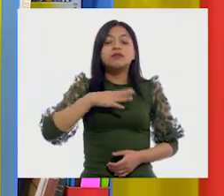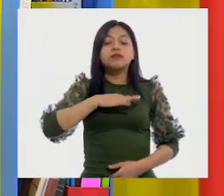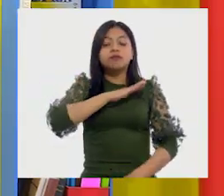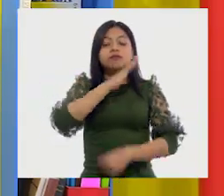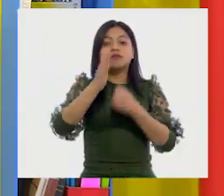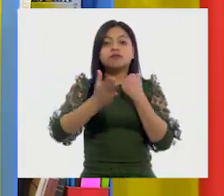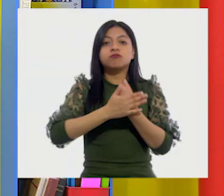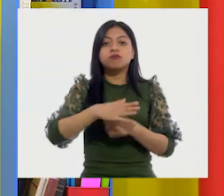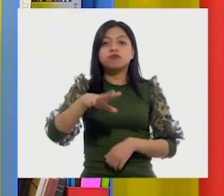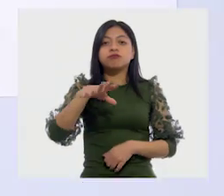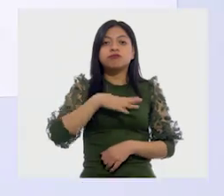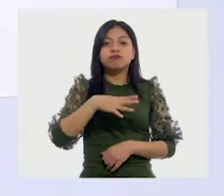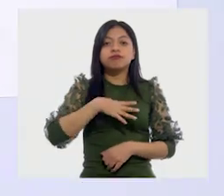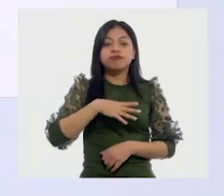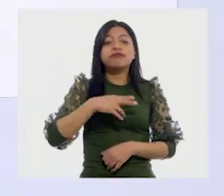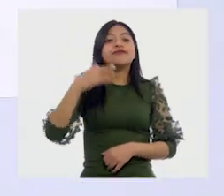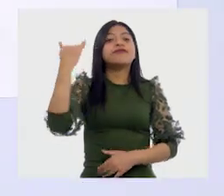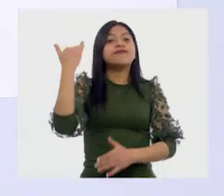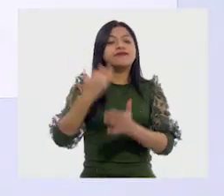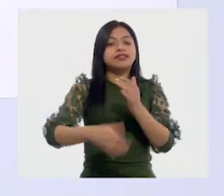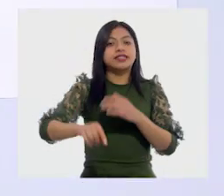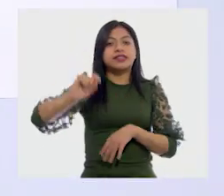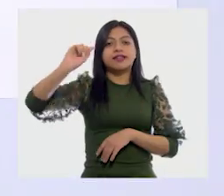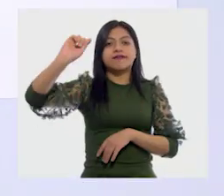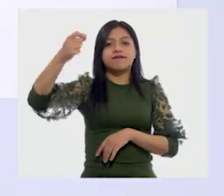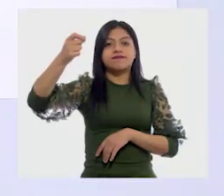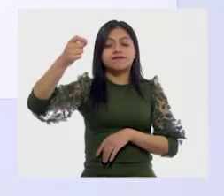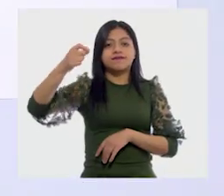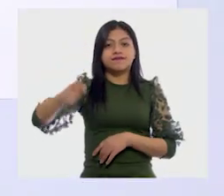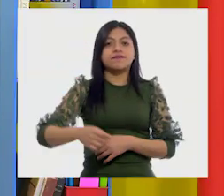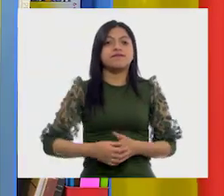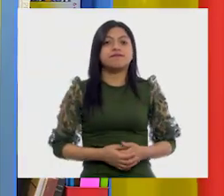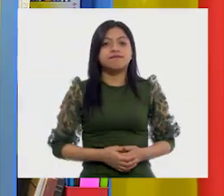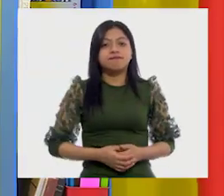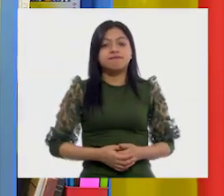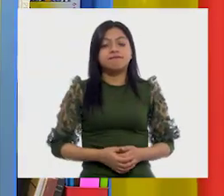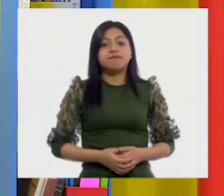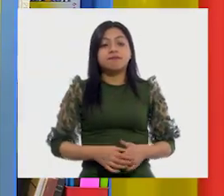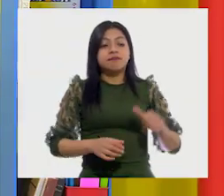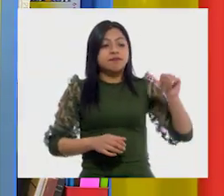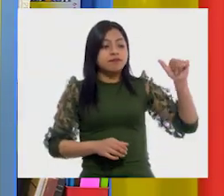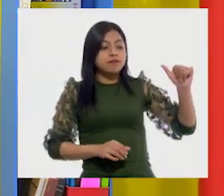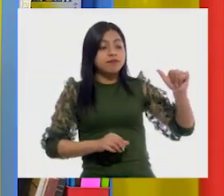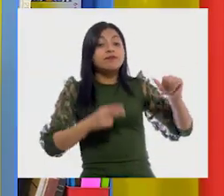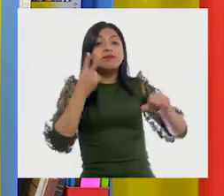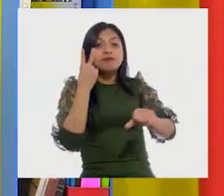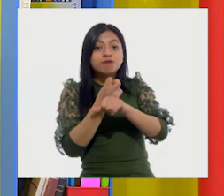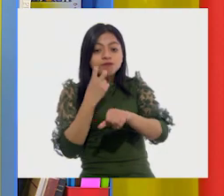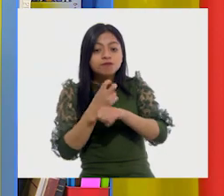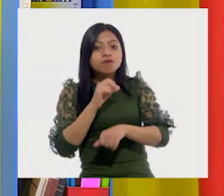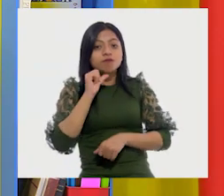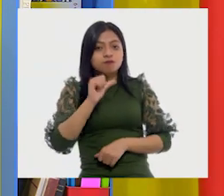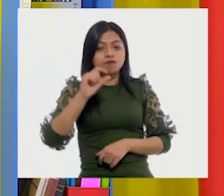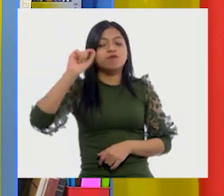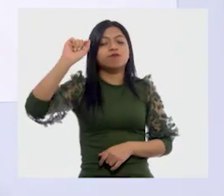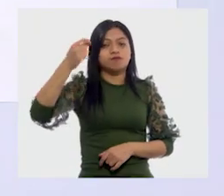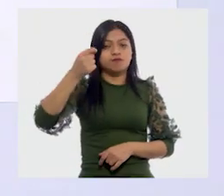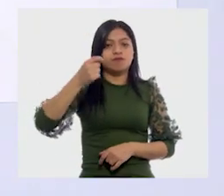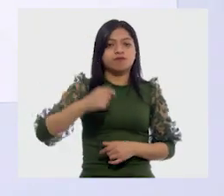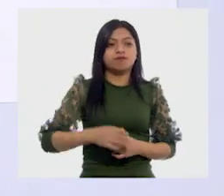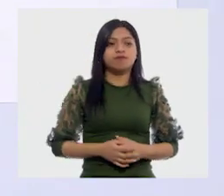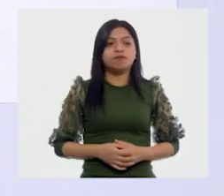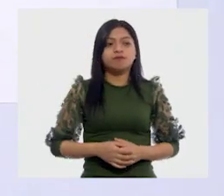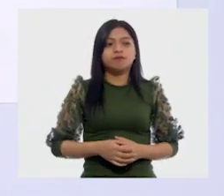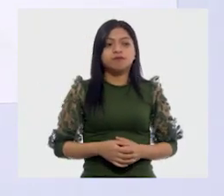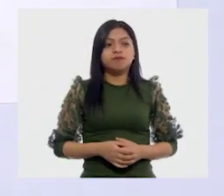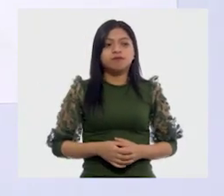Habrá. Exacto. ¿En la primera o en la segunda A? En la segunda. Muy bien. En... Ajá. ¿Qué